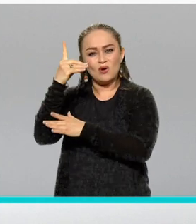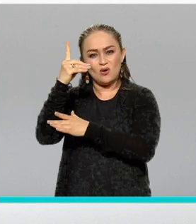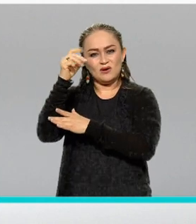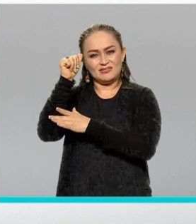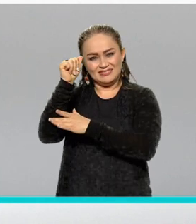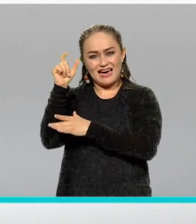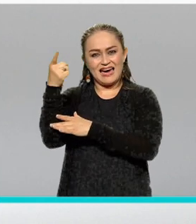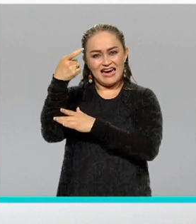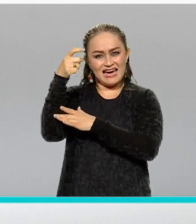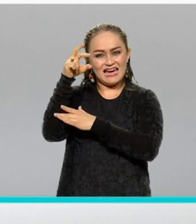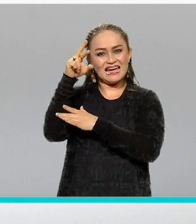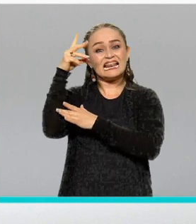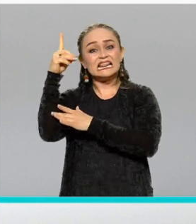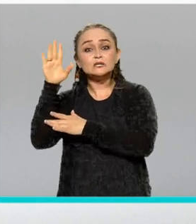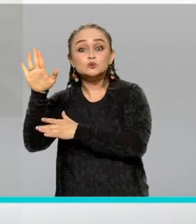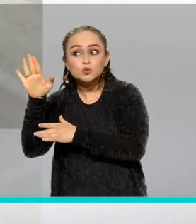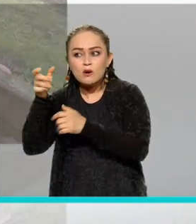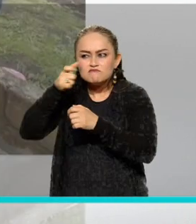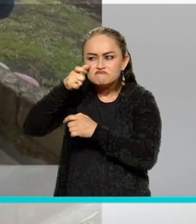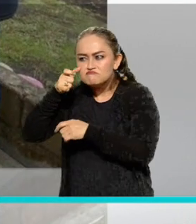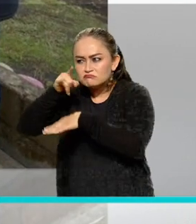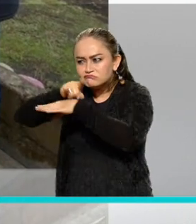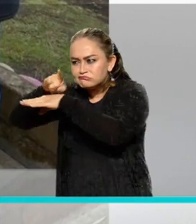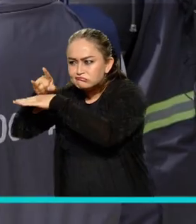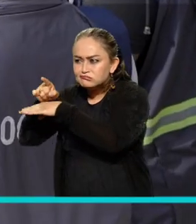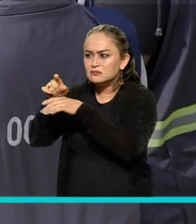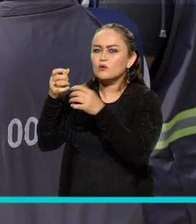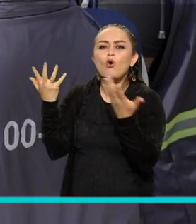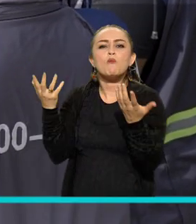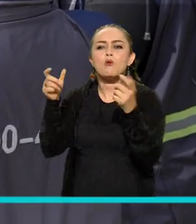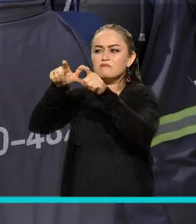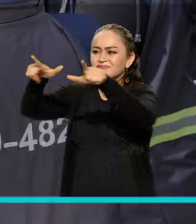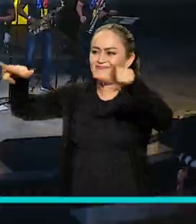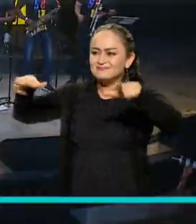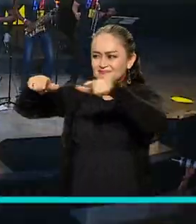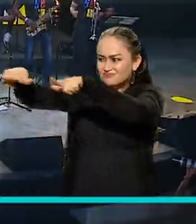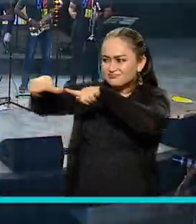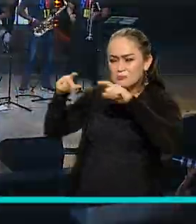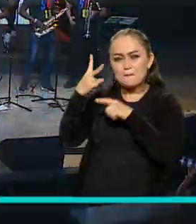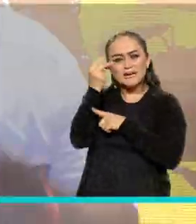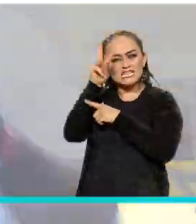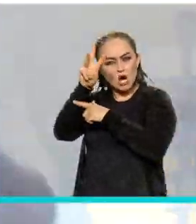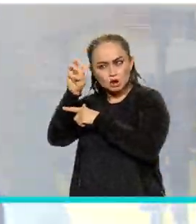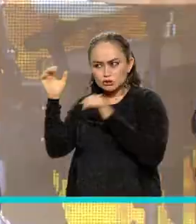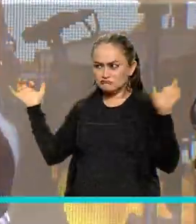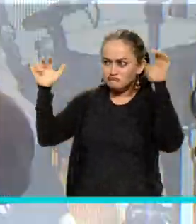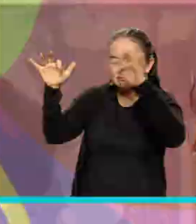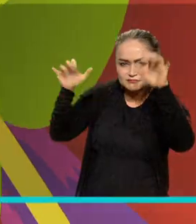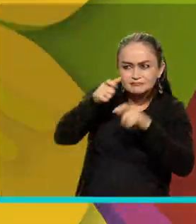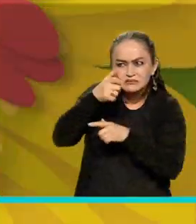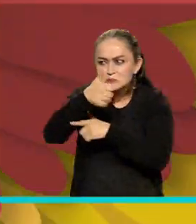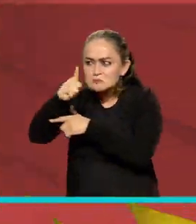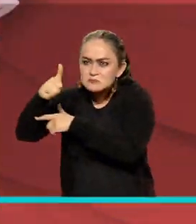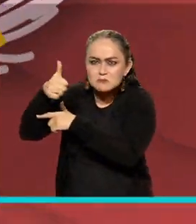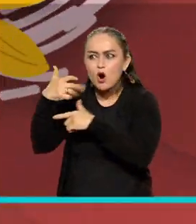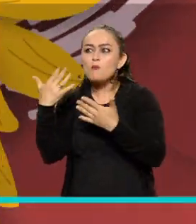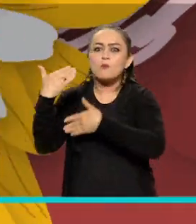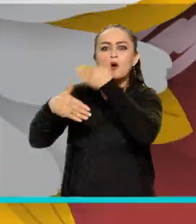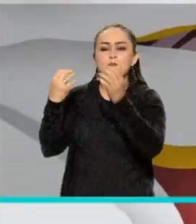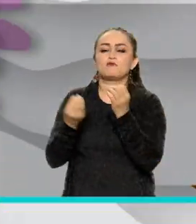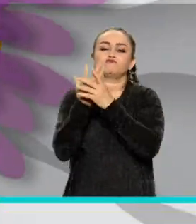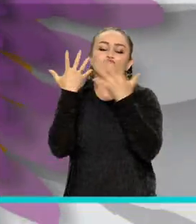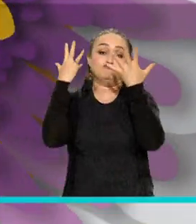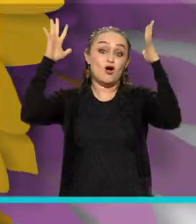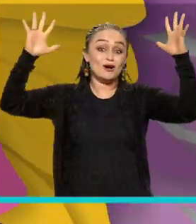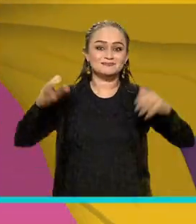del Dagred estarán velando para que se cumpla con las medidas exigidas en cada uno de los 28 escenarios dispuestos para el desarrollo de la Feria de las